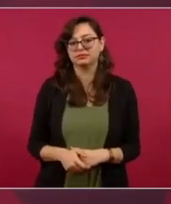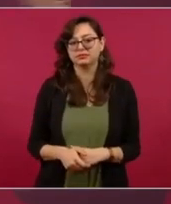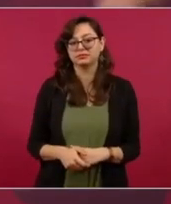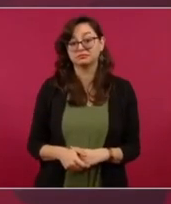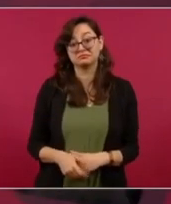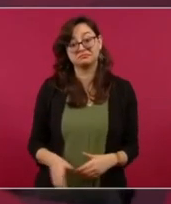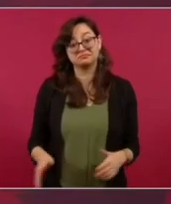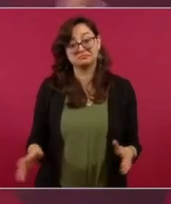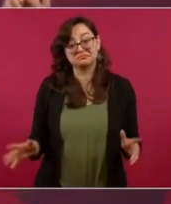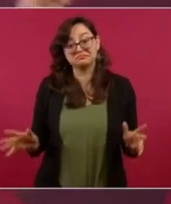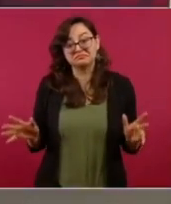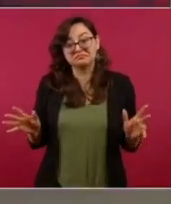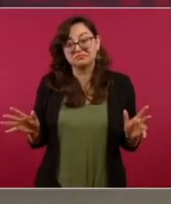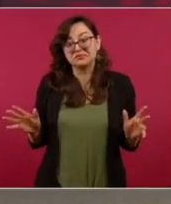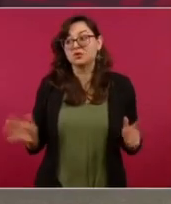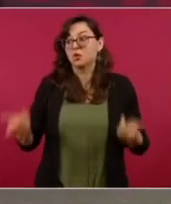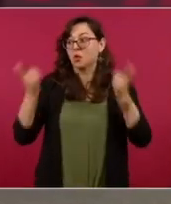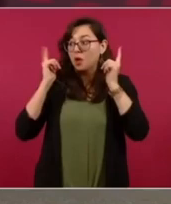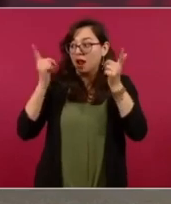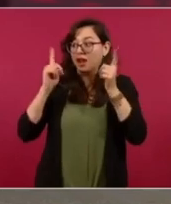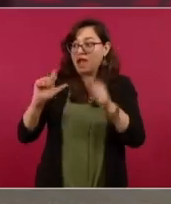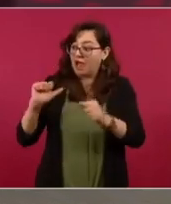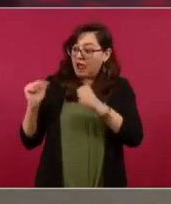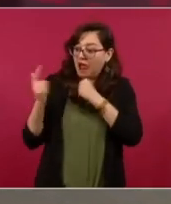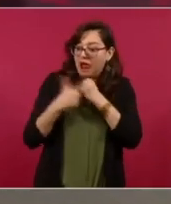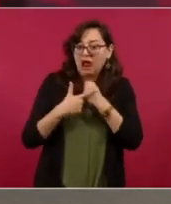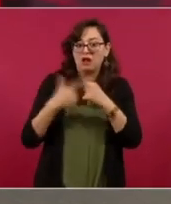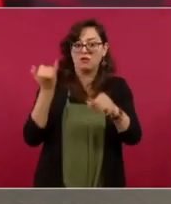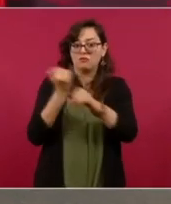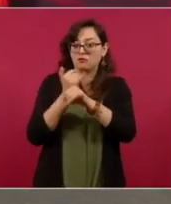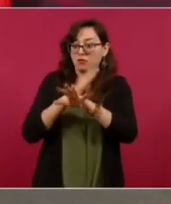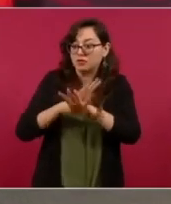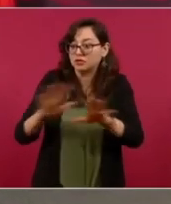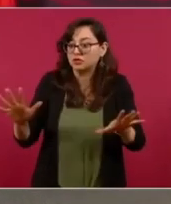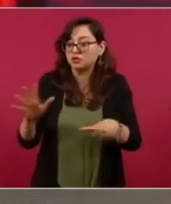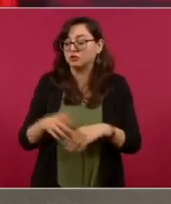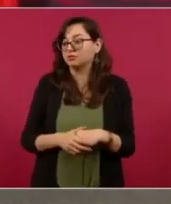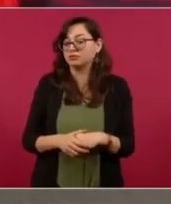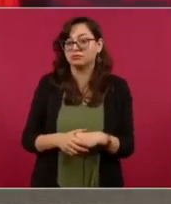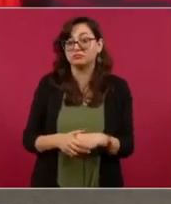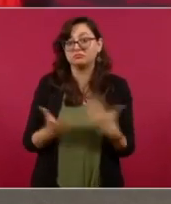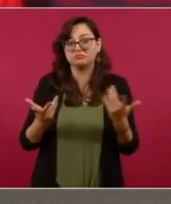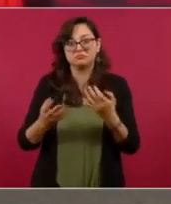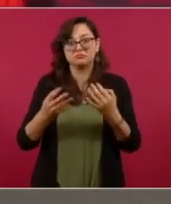ojalá y den una conferencia de prensa o cuando menos saquen un boletín